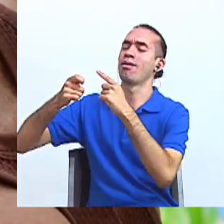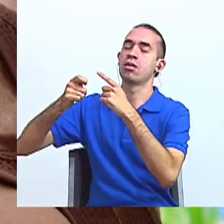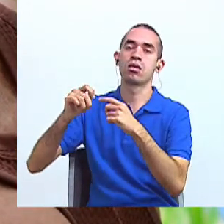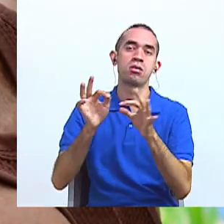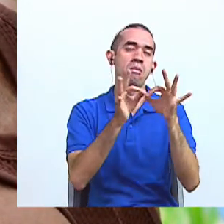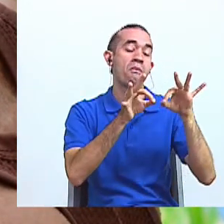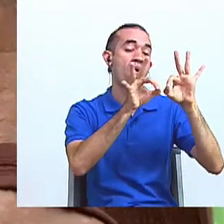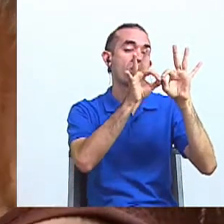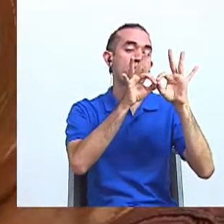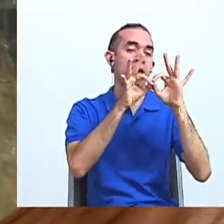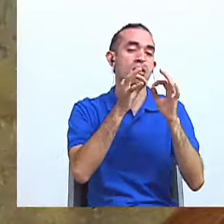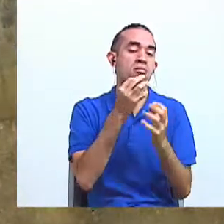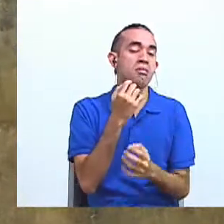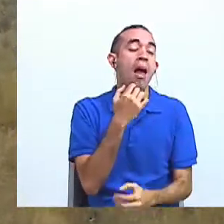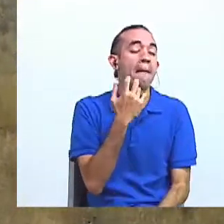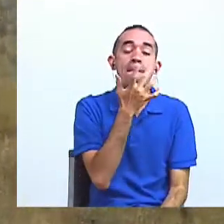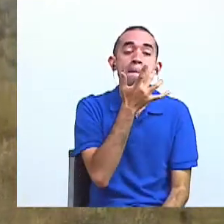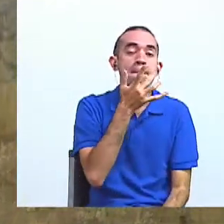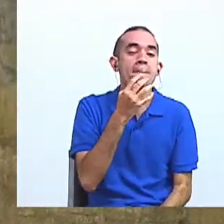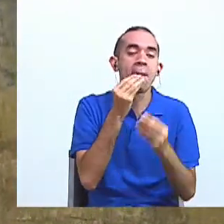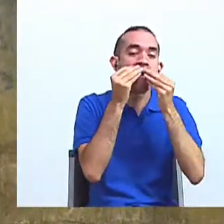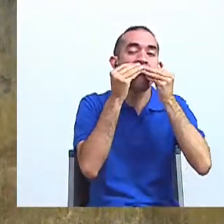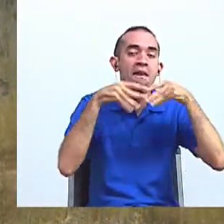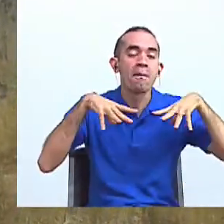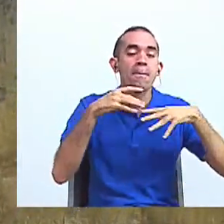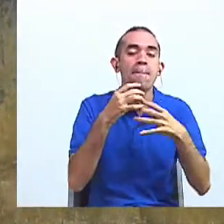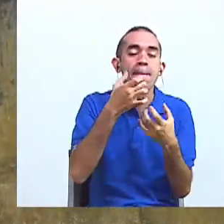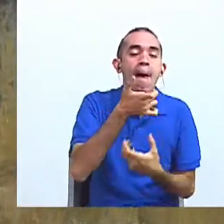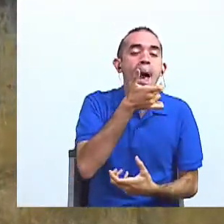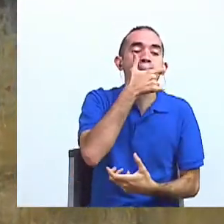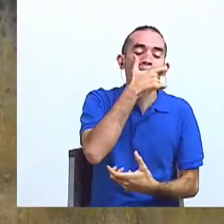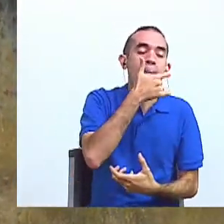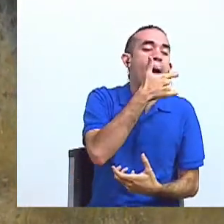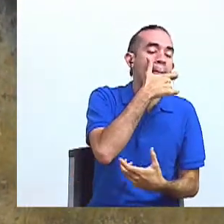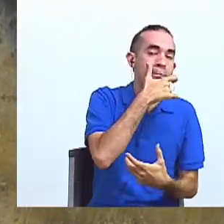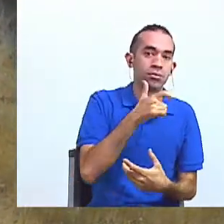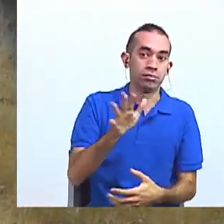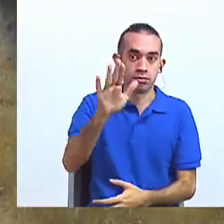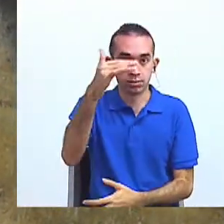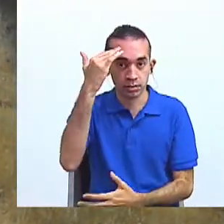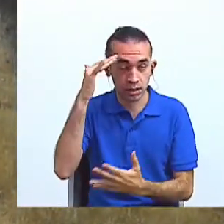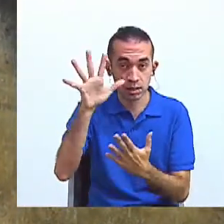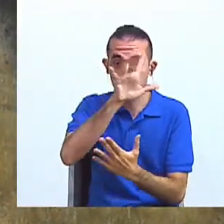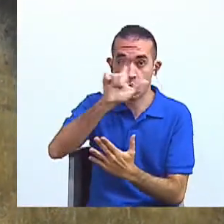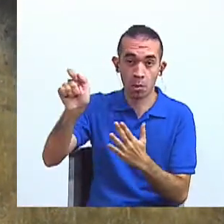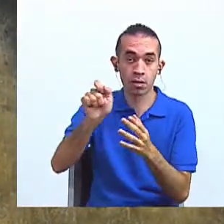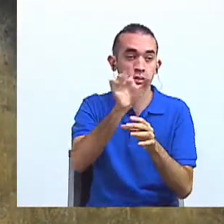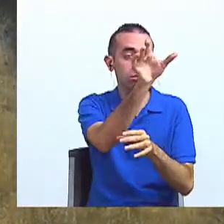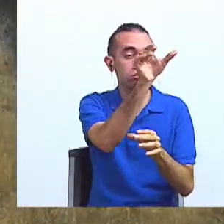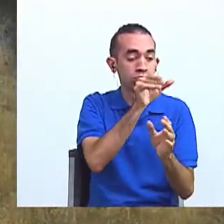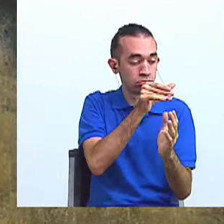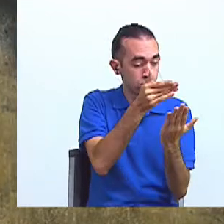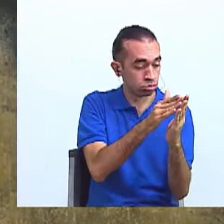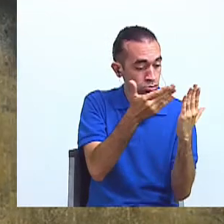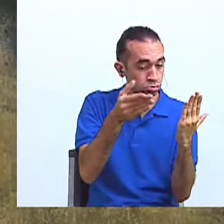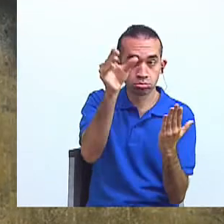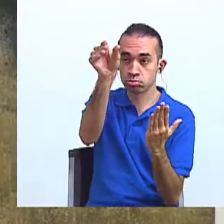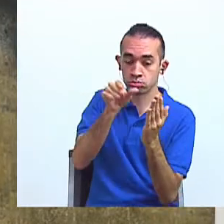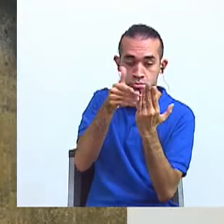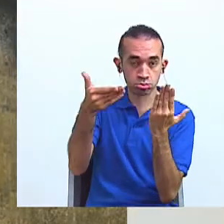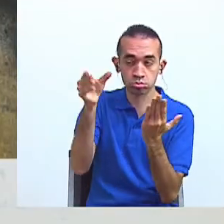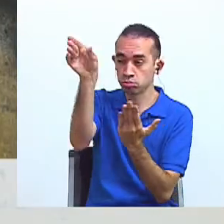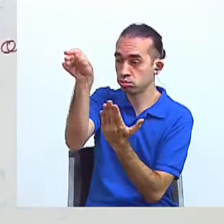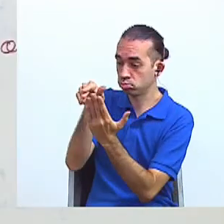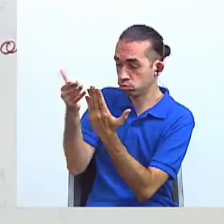Fueron cinco meses durante los cuales formó y pulió sus preferencias de lector, al mismo tiempo que se llenaba de dudas y